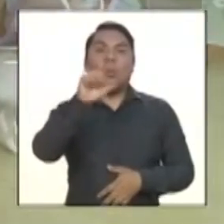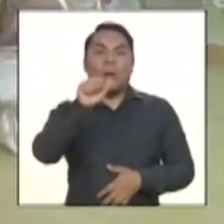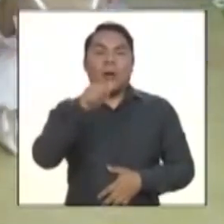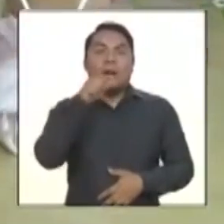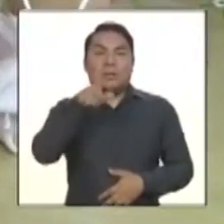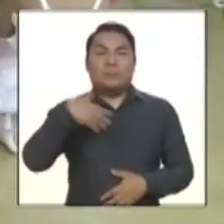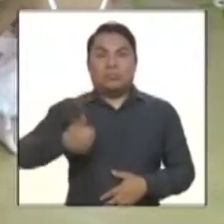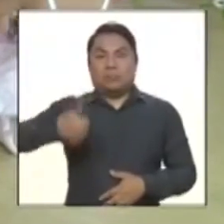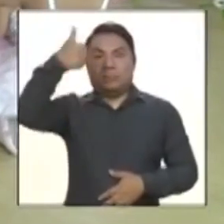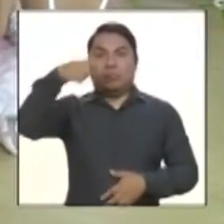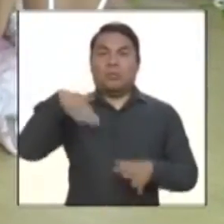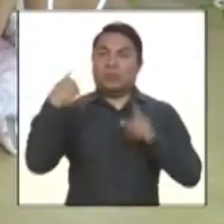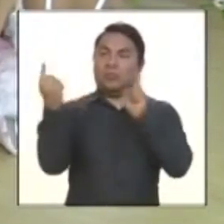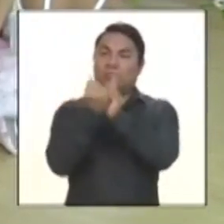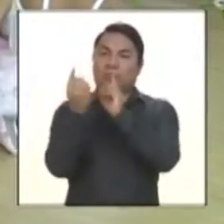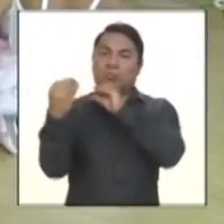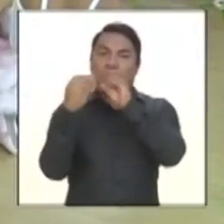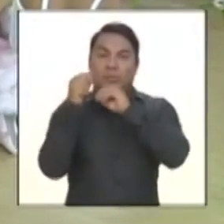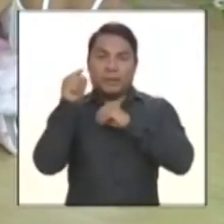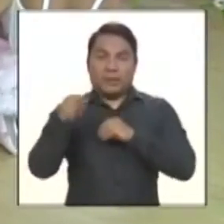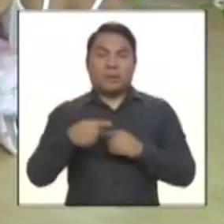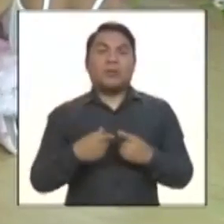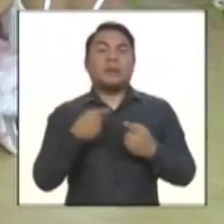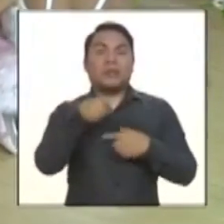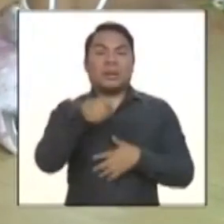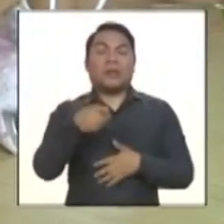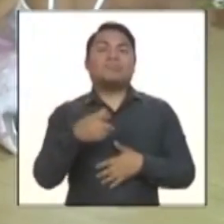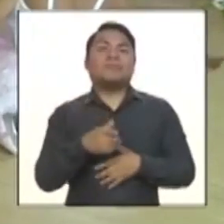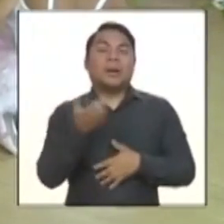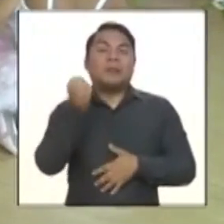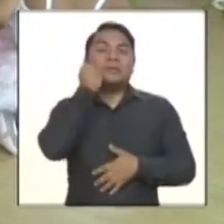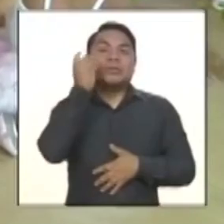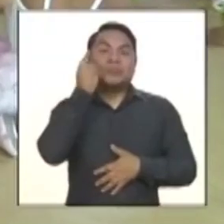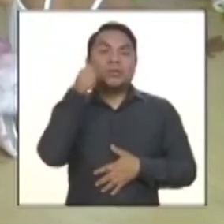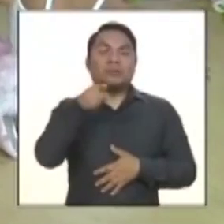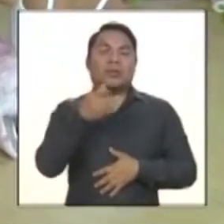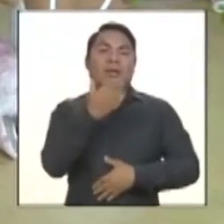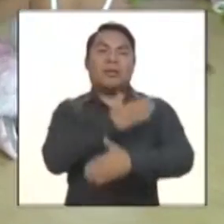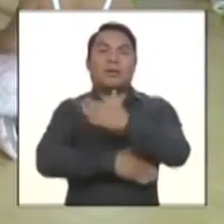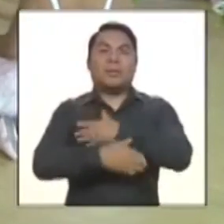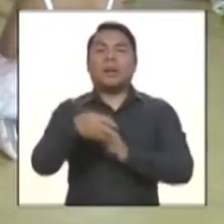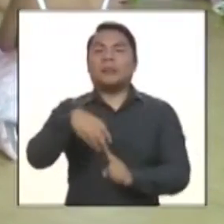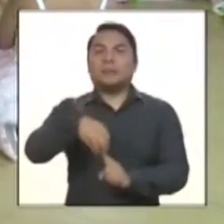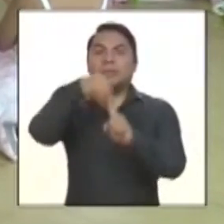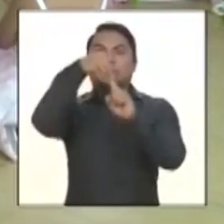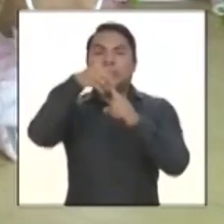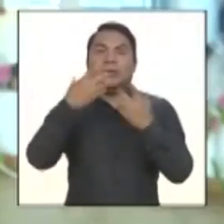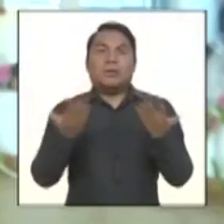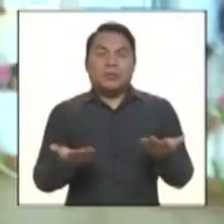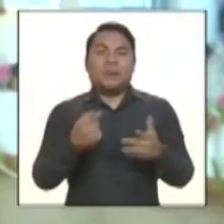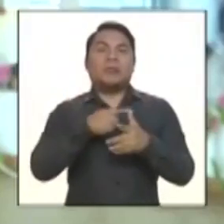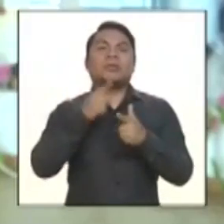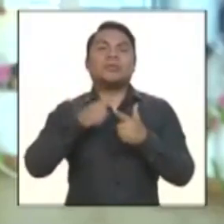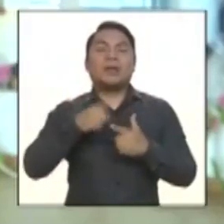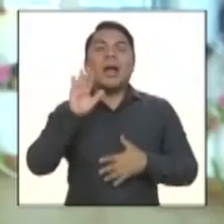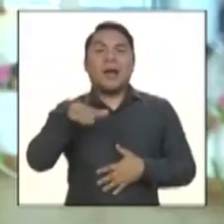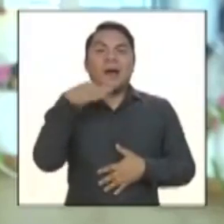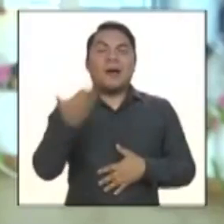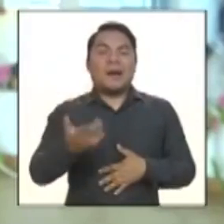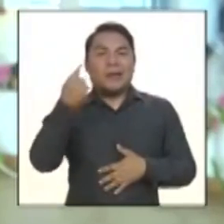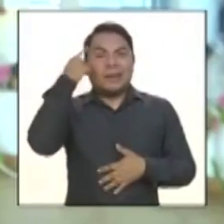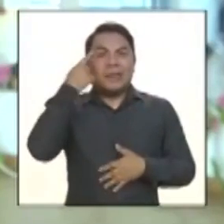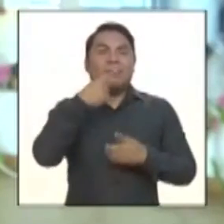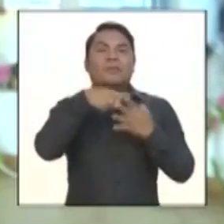evaluación. Entendemos que el síndrome de Down es una discapacidad específica. Entonces, hay ciertas necesidades